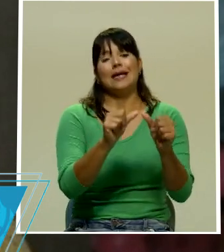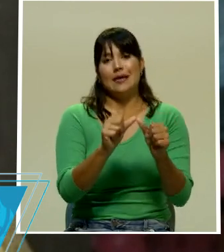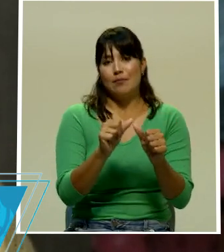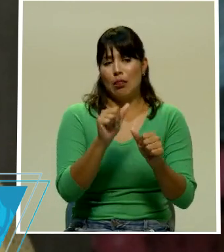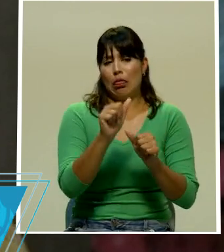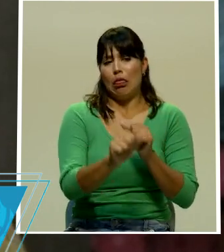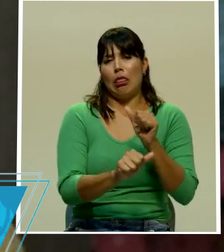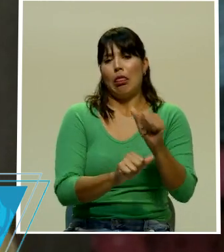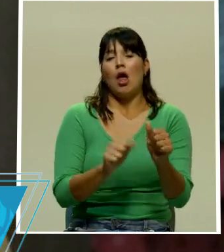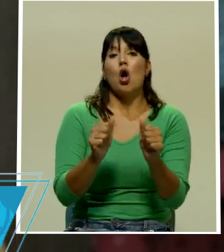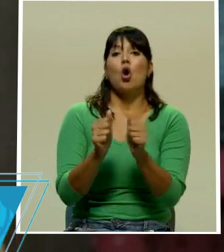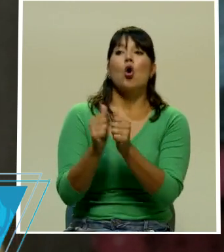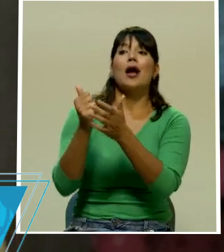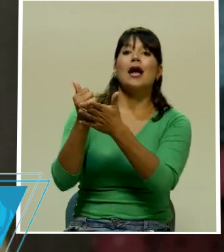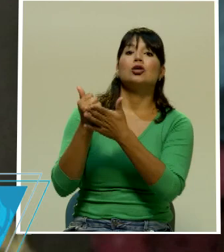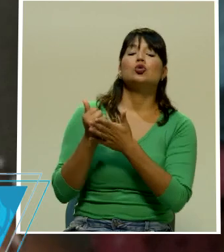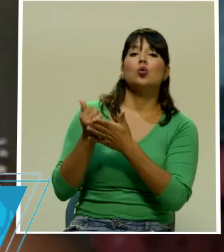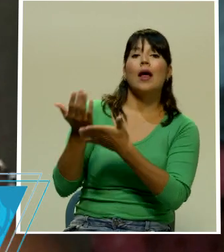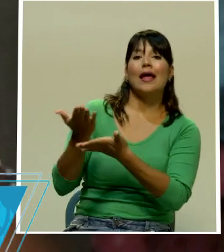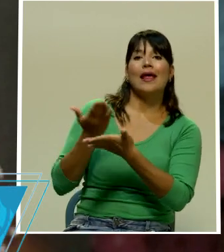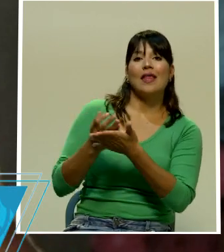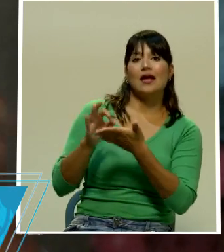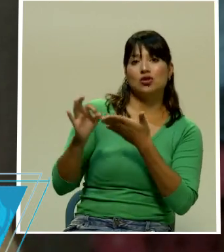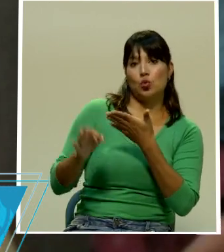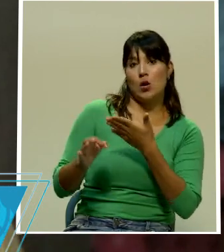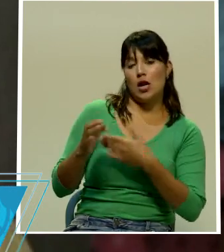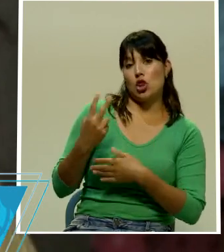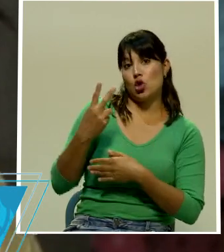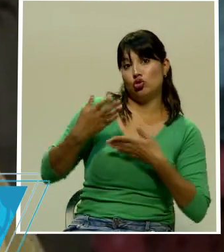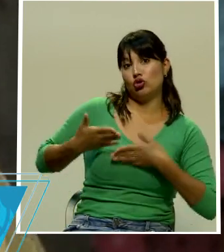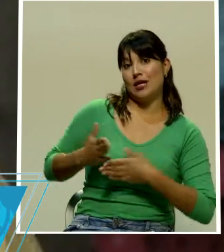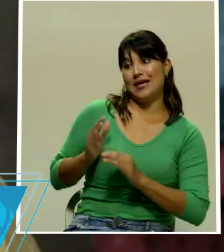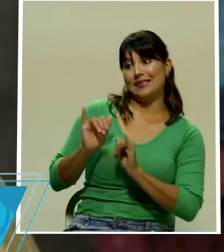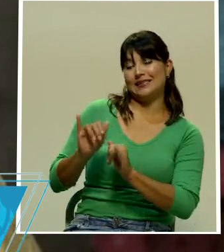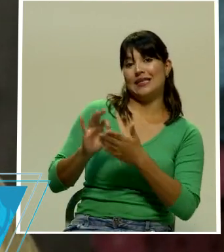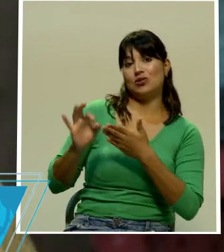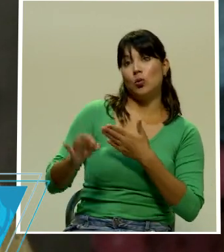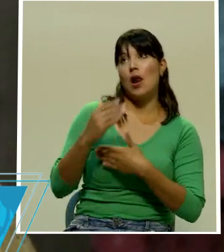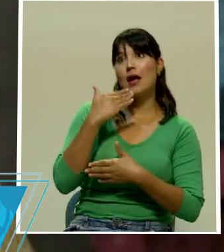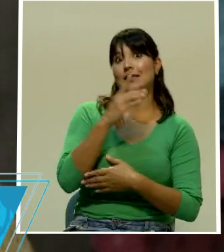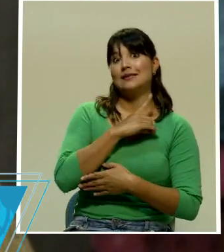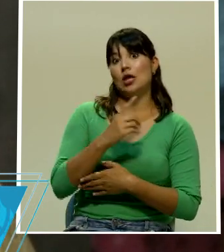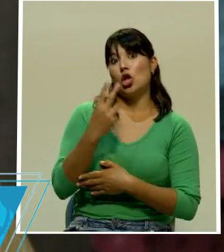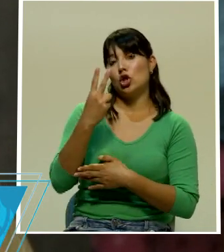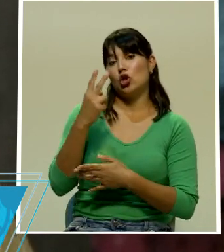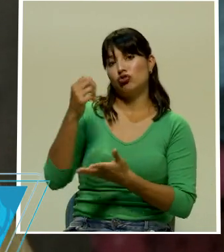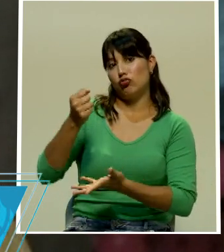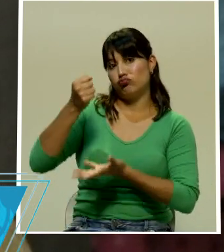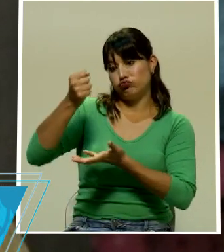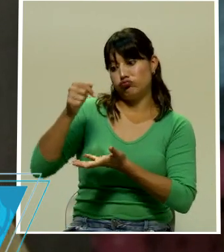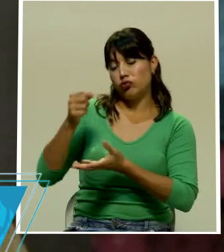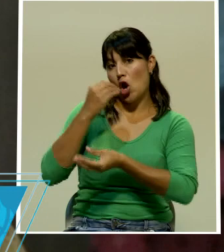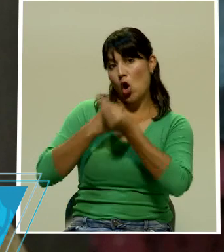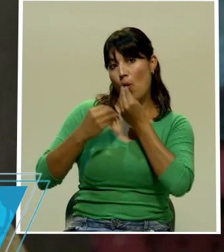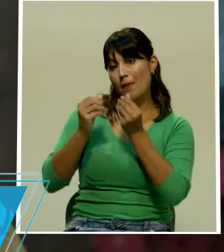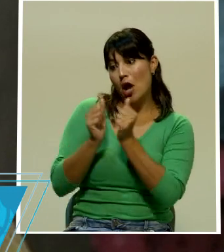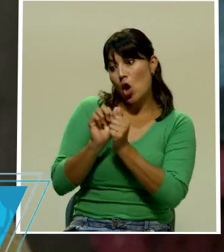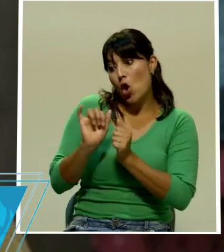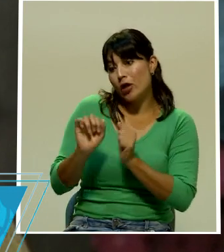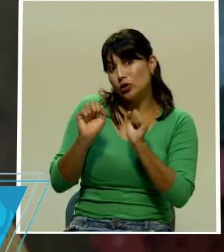Ellas, las dos están matriculadas, entonces, gracias a Dios, son dos diarios. Entonces, con eso hemos podido